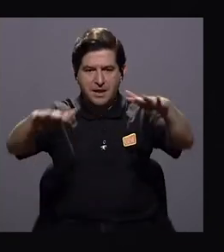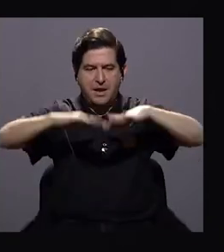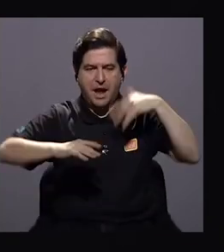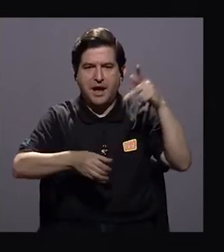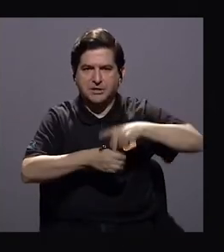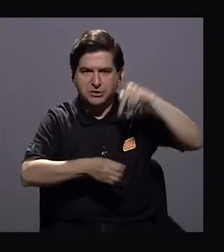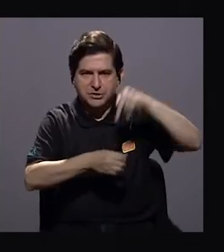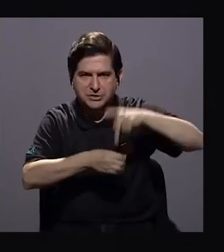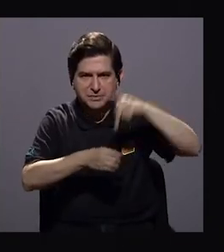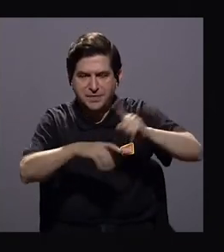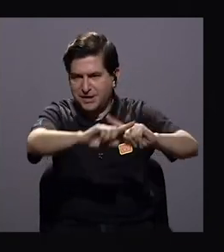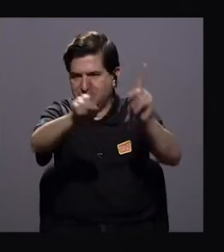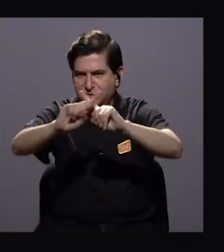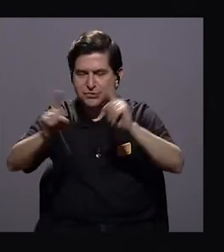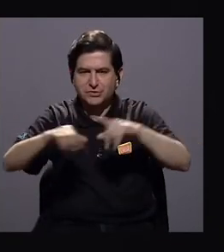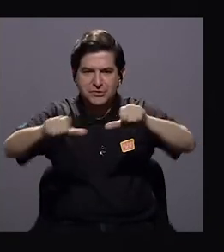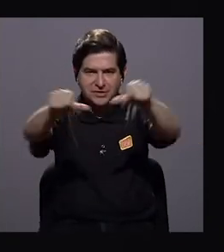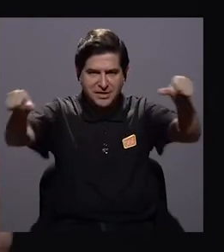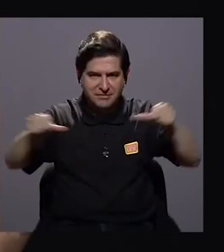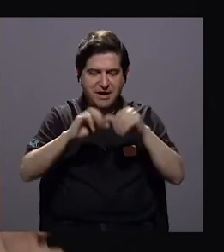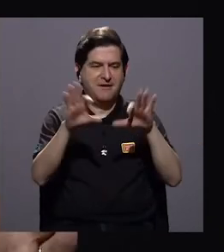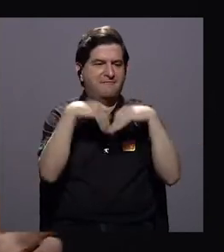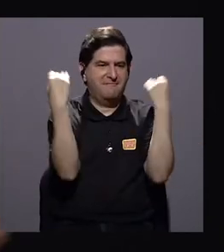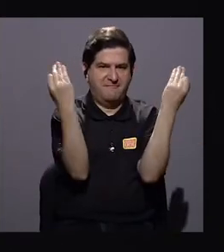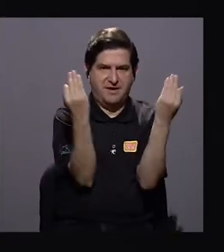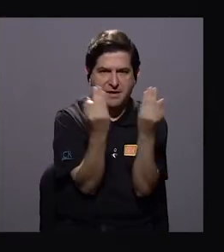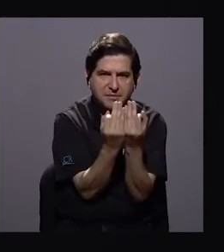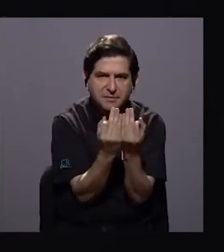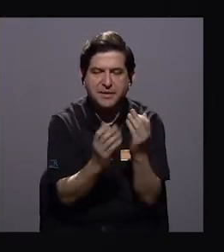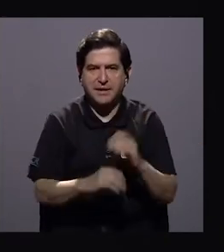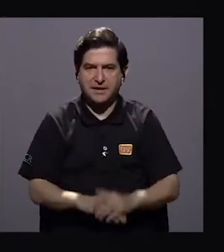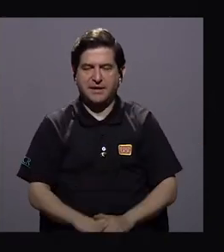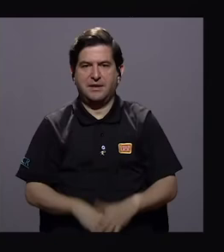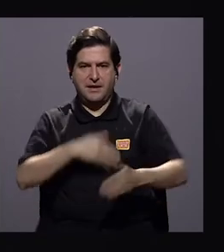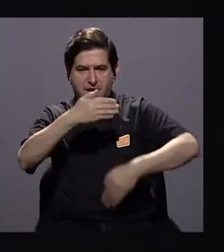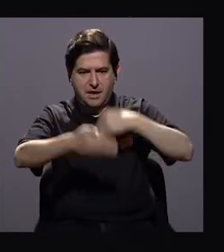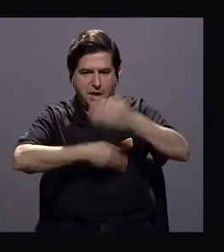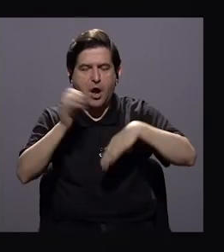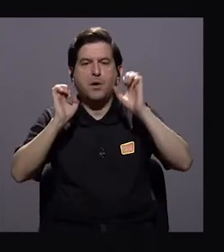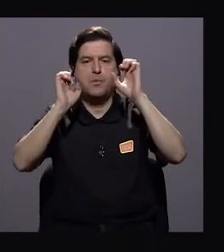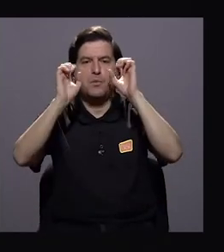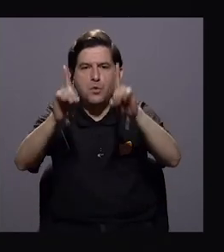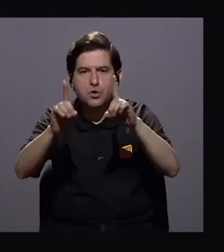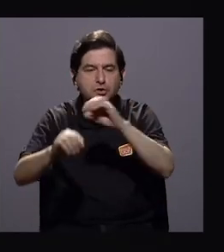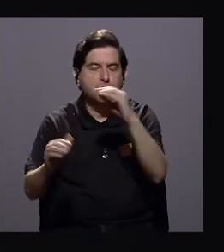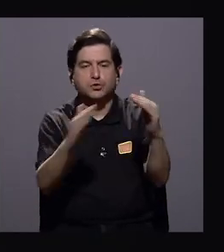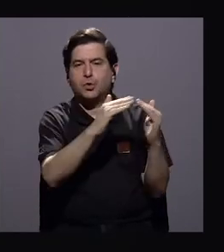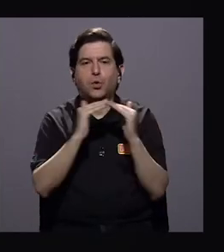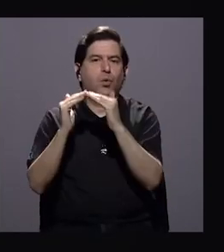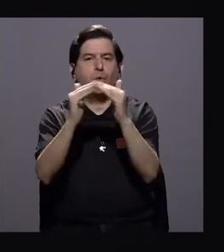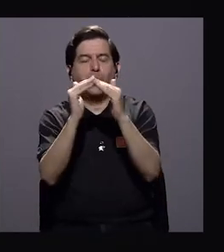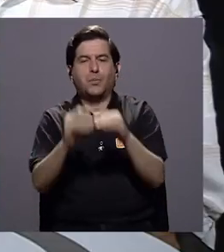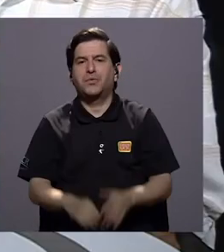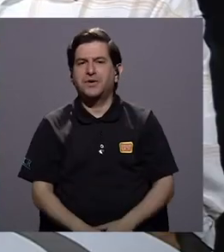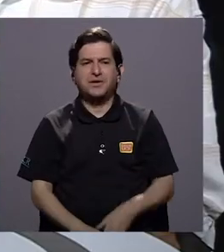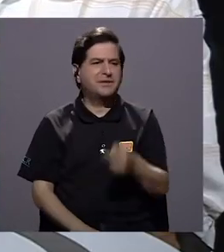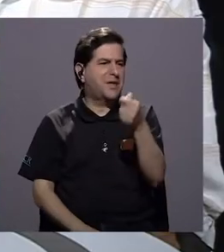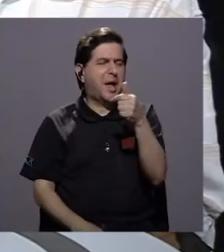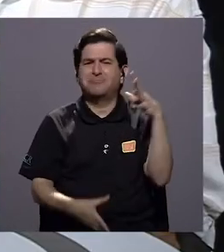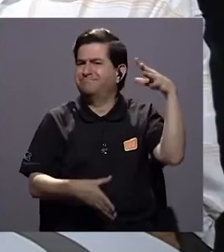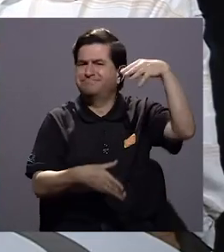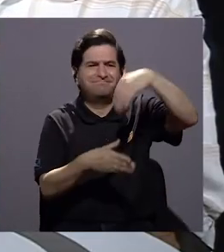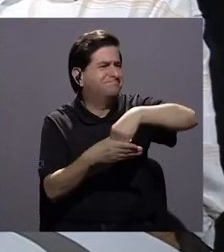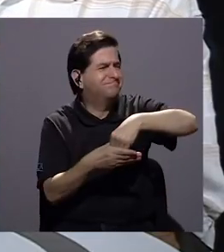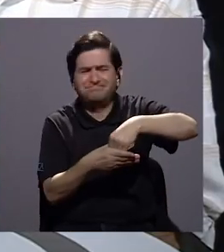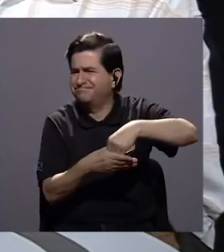espacios de participación en los diferentes ámbitos, sea familia, sea el proceso educativo o comunitario, es poco